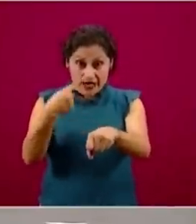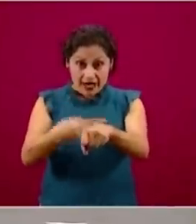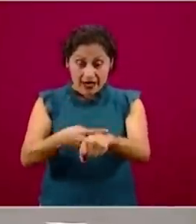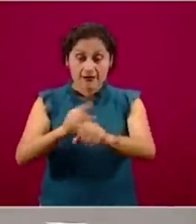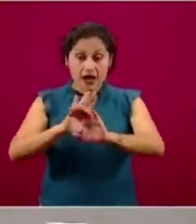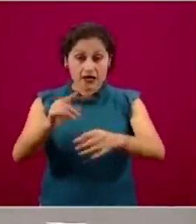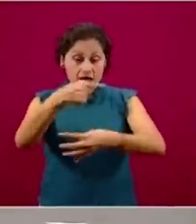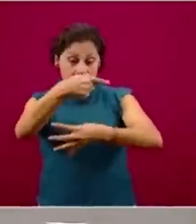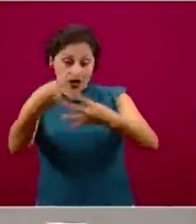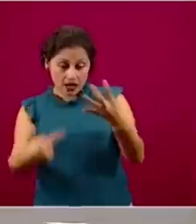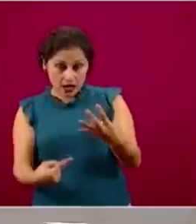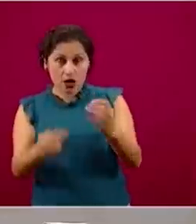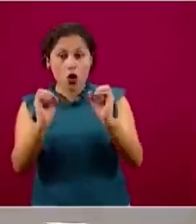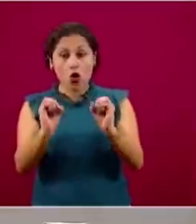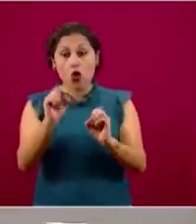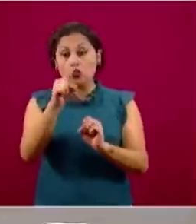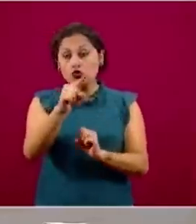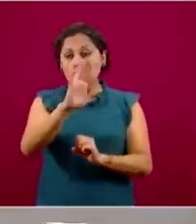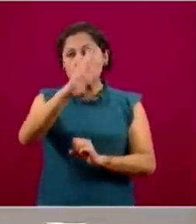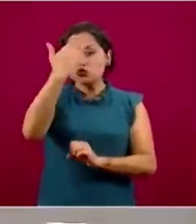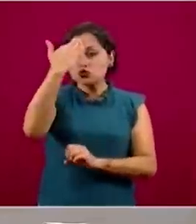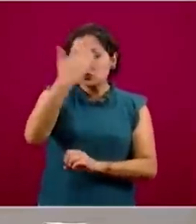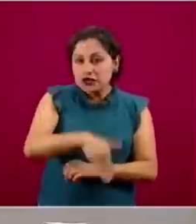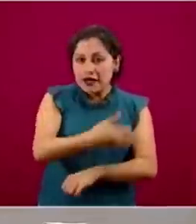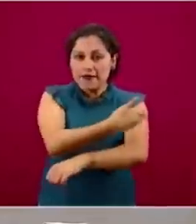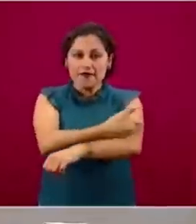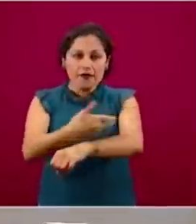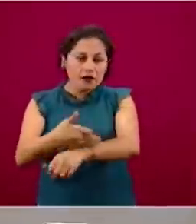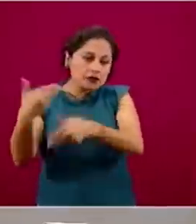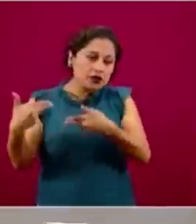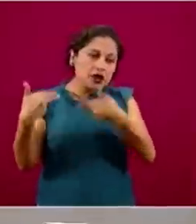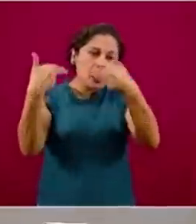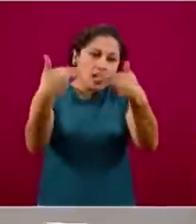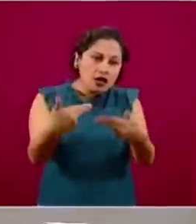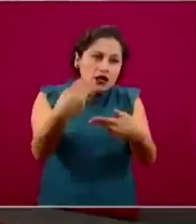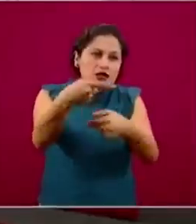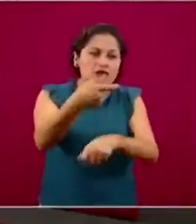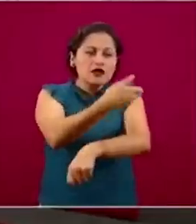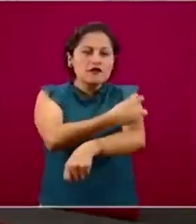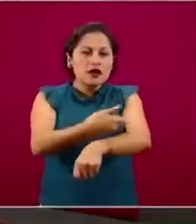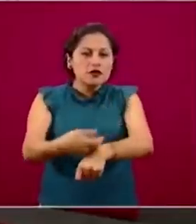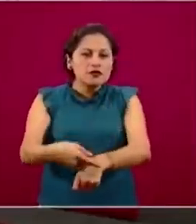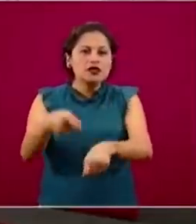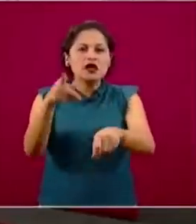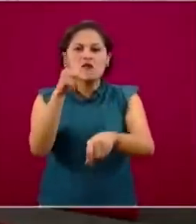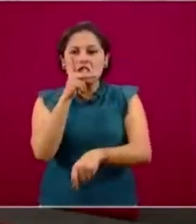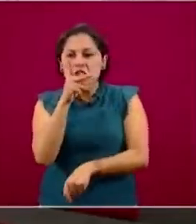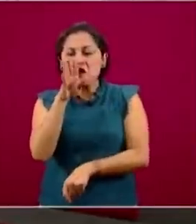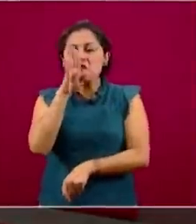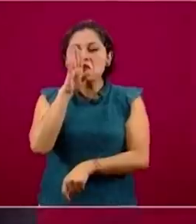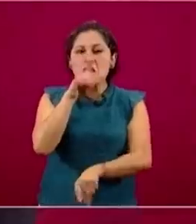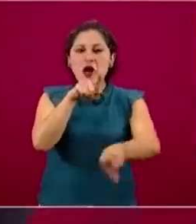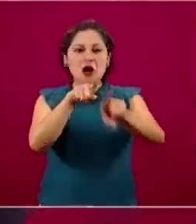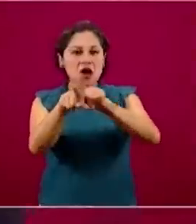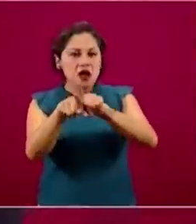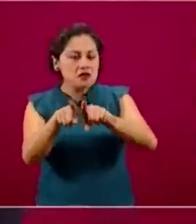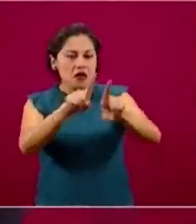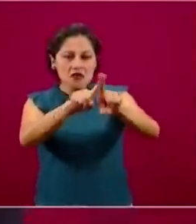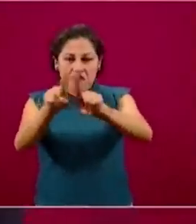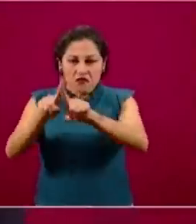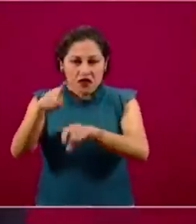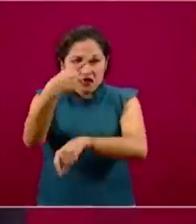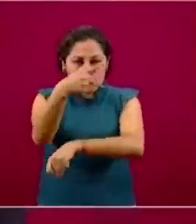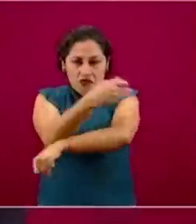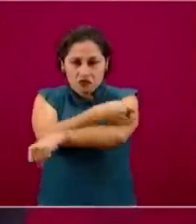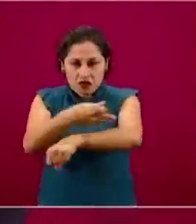por ejemplo, de diabetes, su mamá, su papá, su tía, su hermano, su hermana, tienen historia de padecer